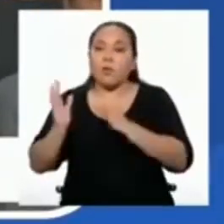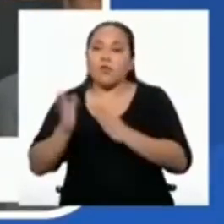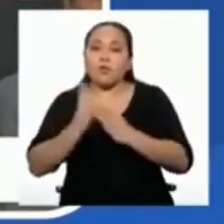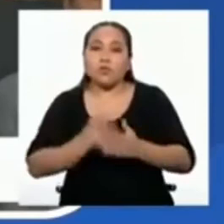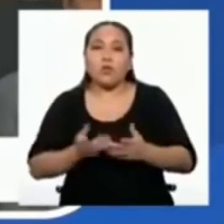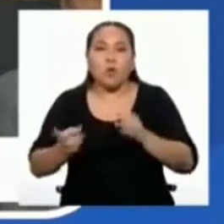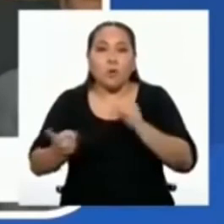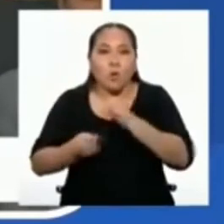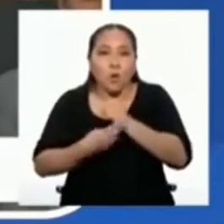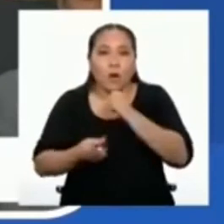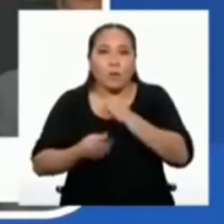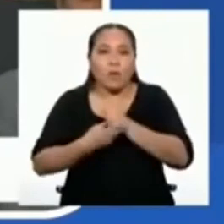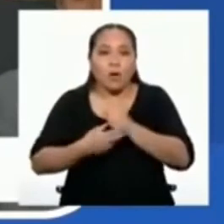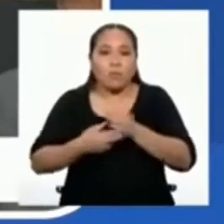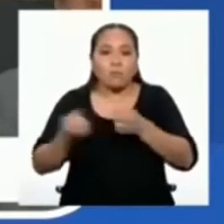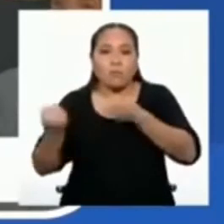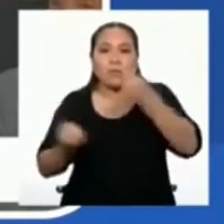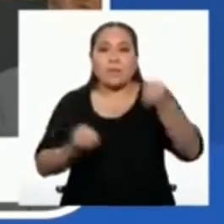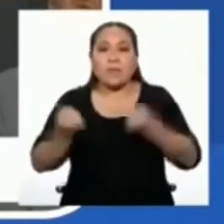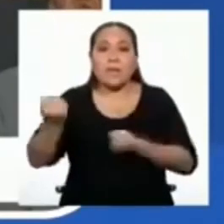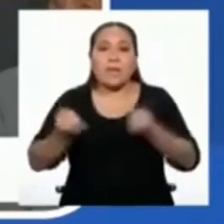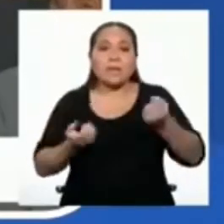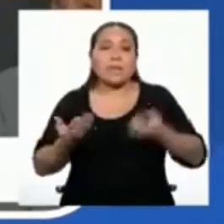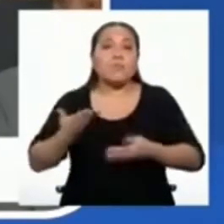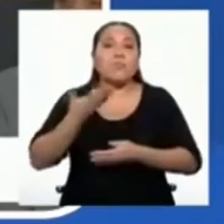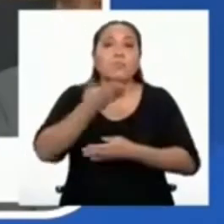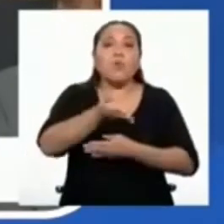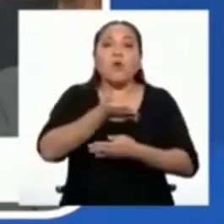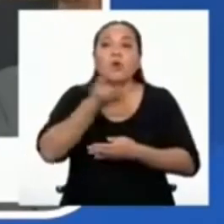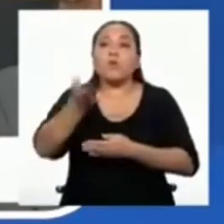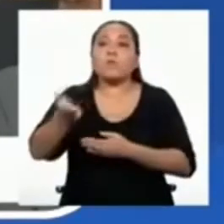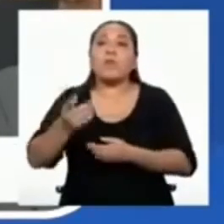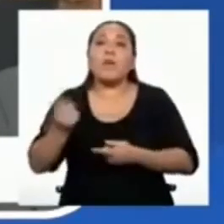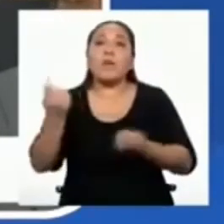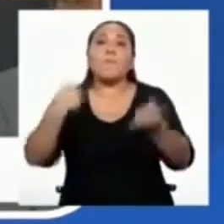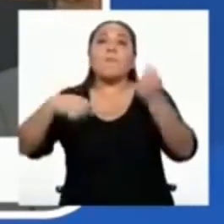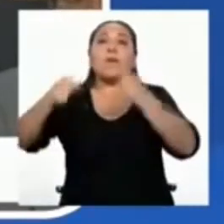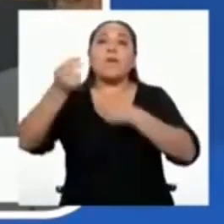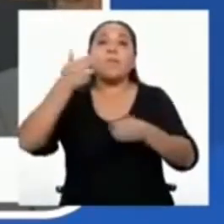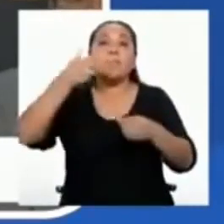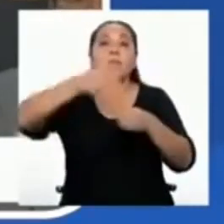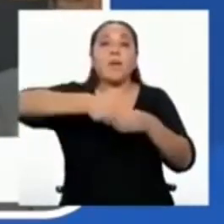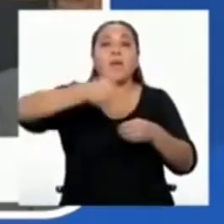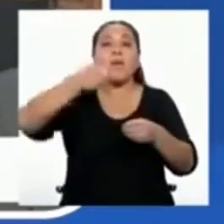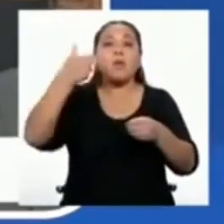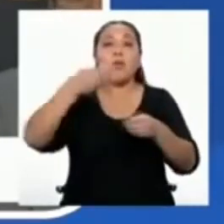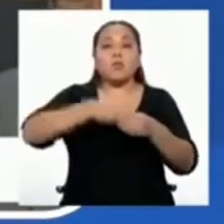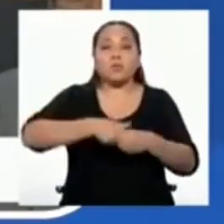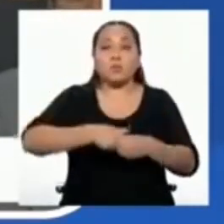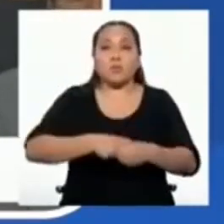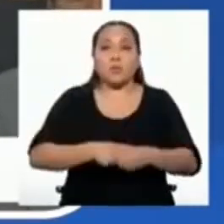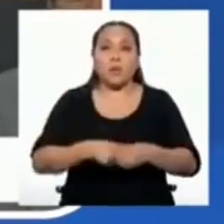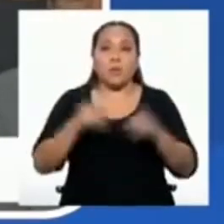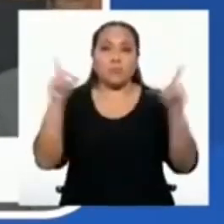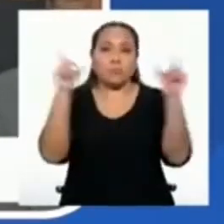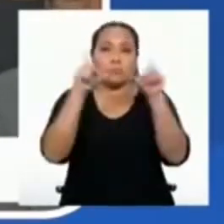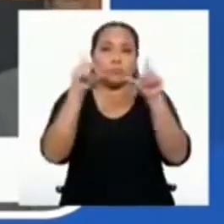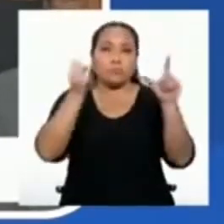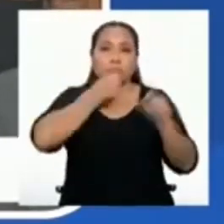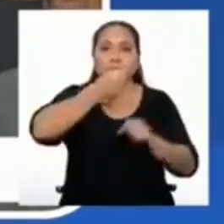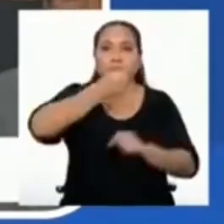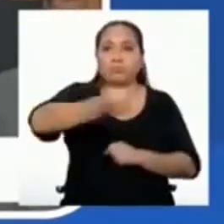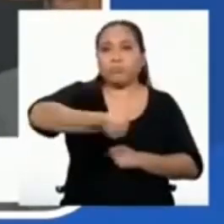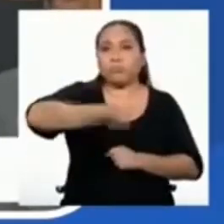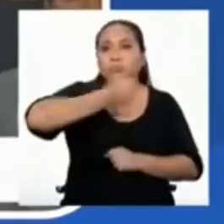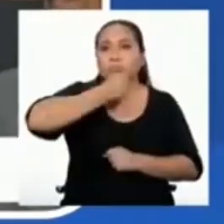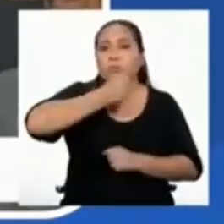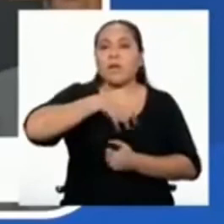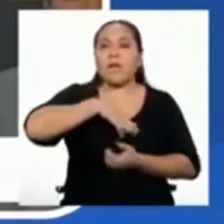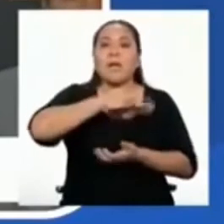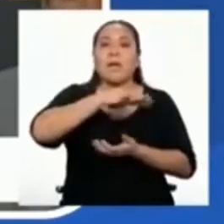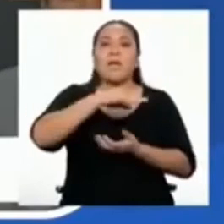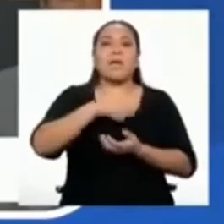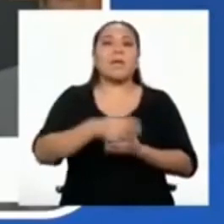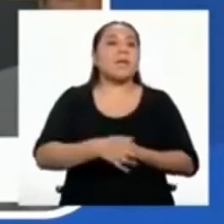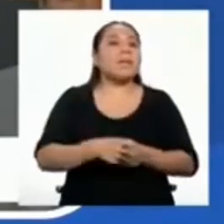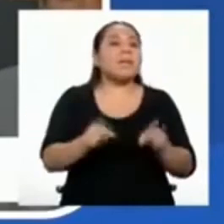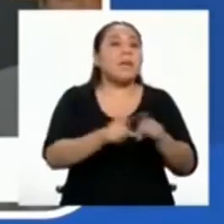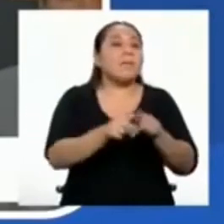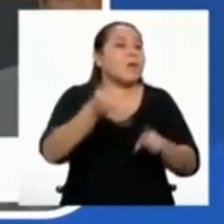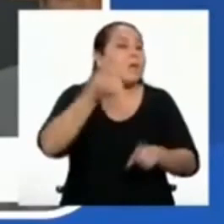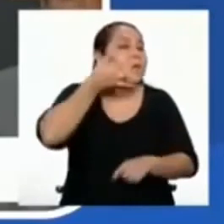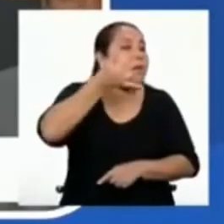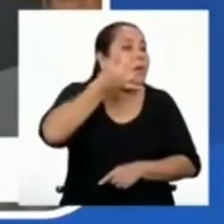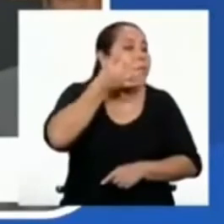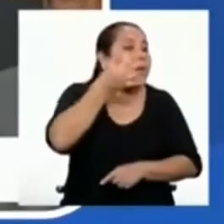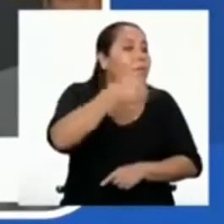transporte, distribución y venta de combustible. Medios de comunicación y centrales de